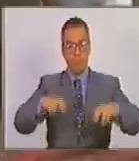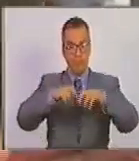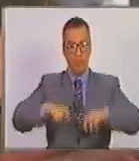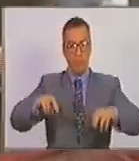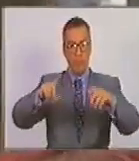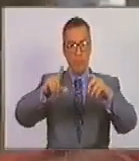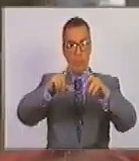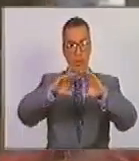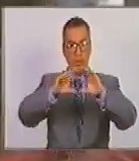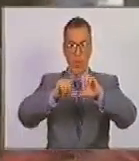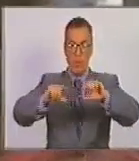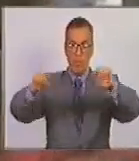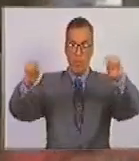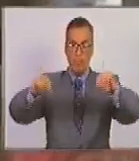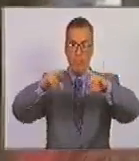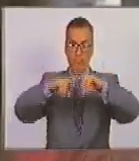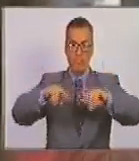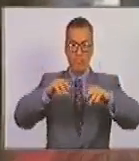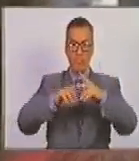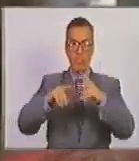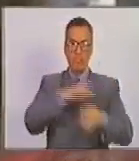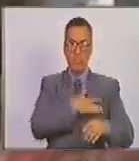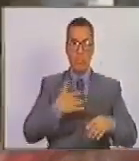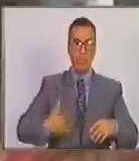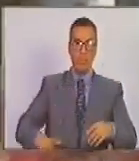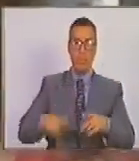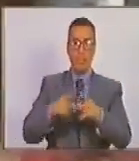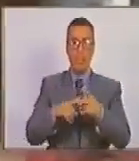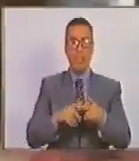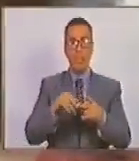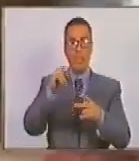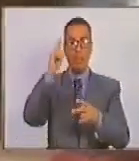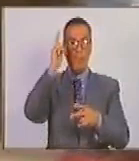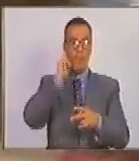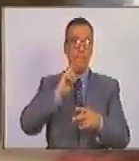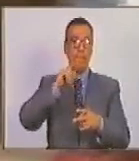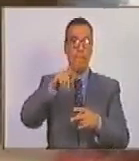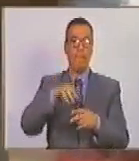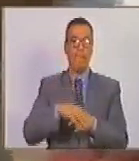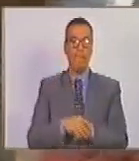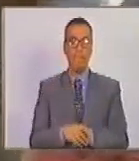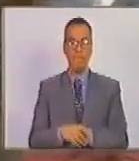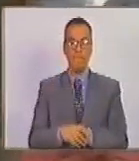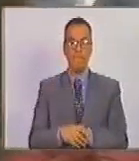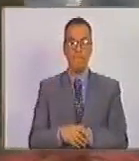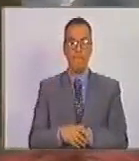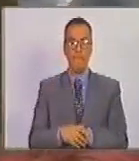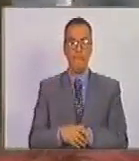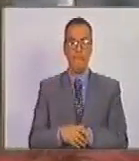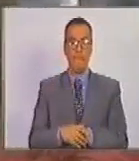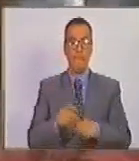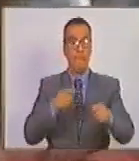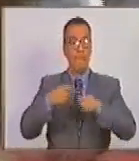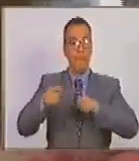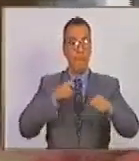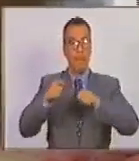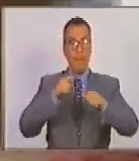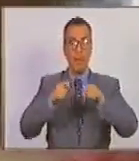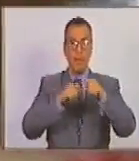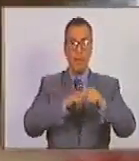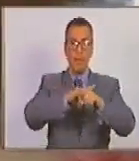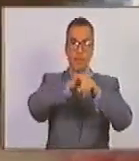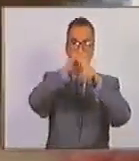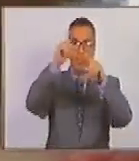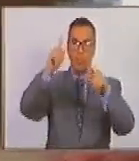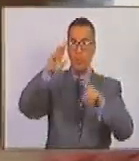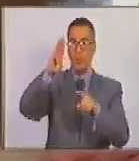de la Administración Nacional Espacial de China y la Agencia Bolivariana para Actividades Espaciales, la